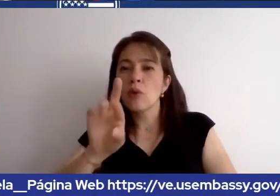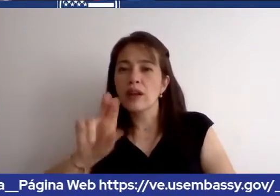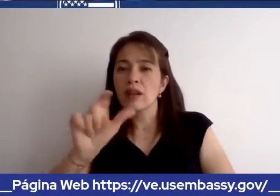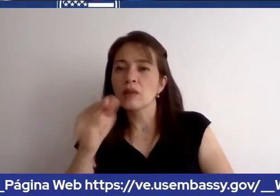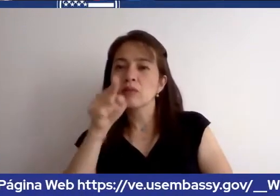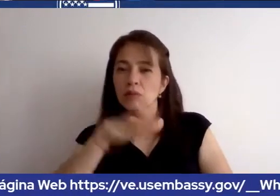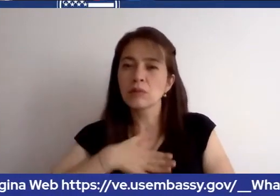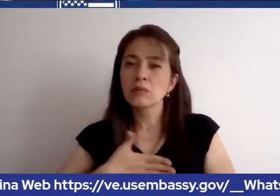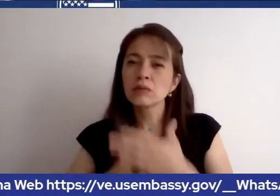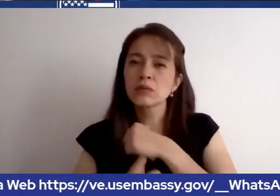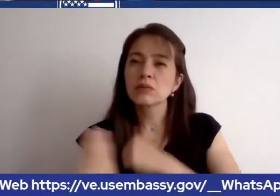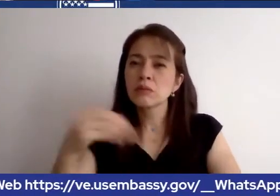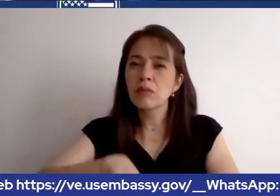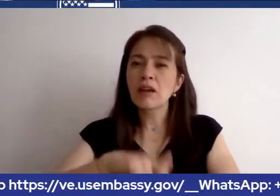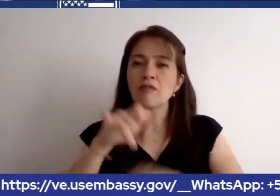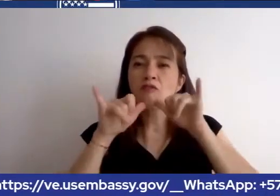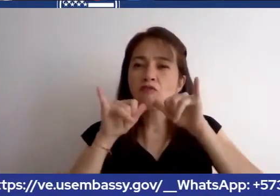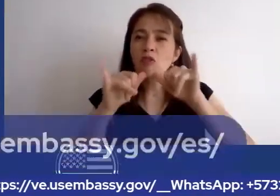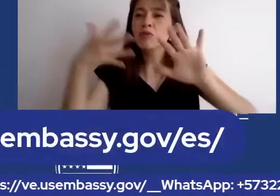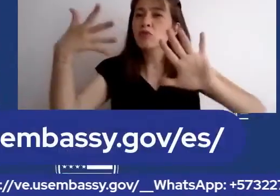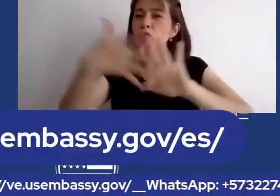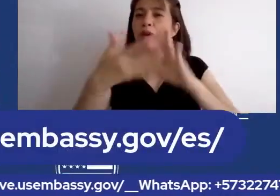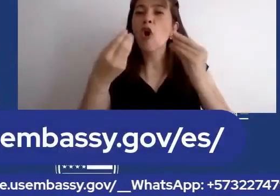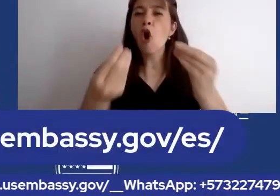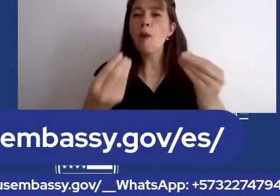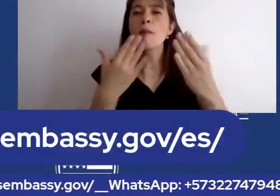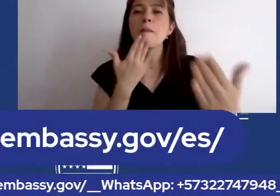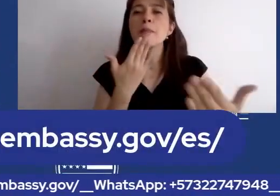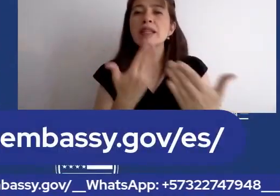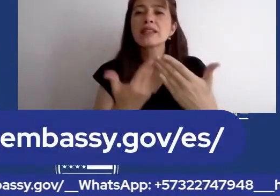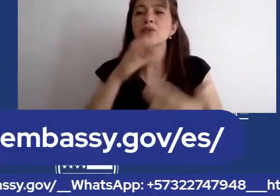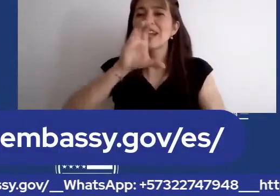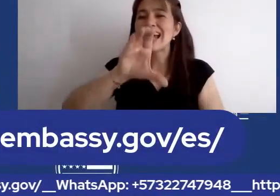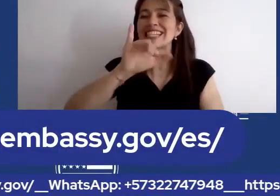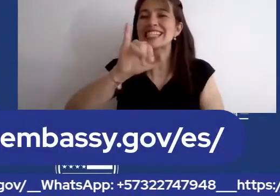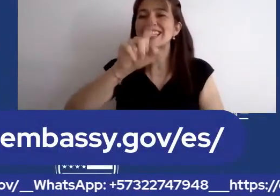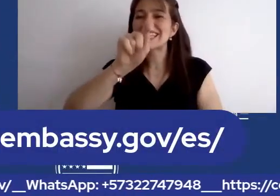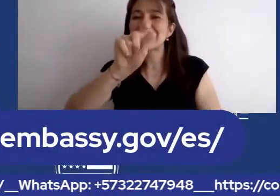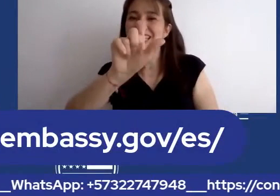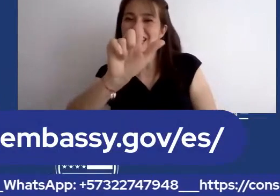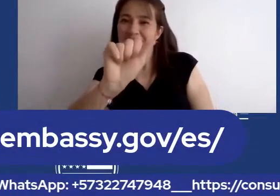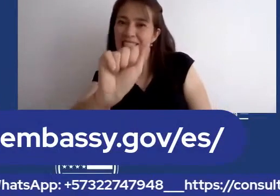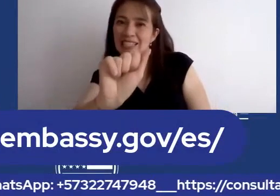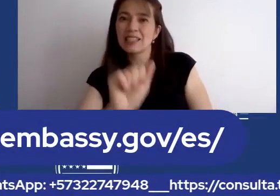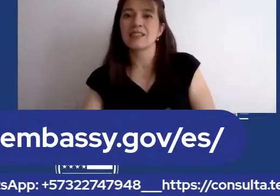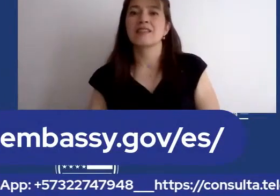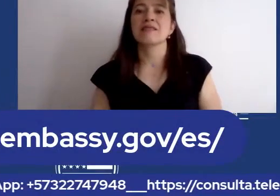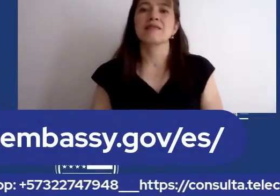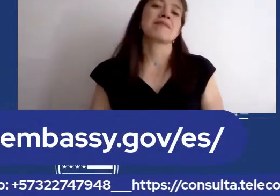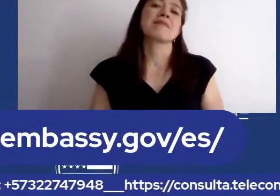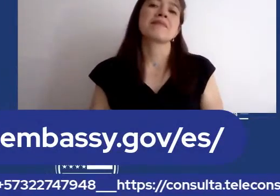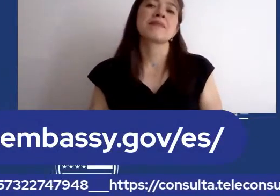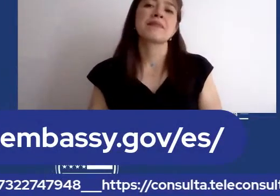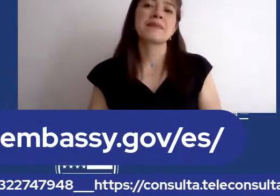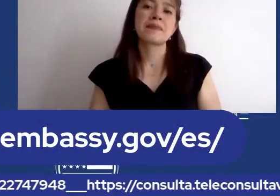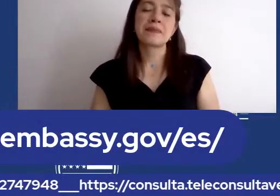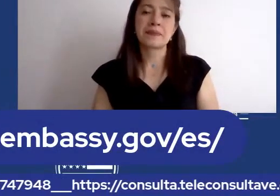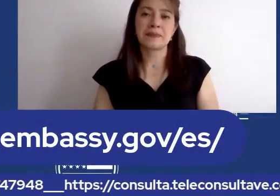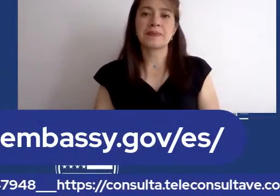solicitar y pedir una cita en este caso. Ok.